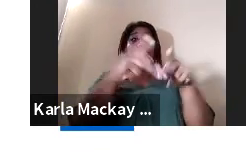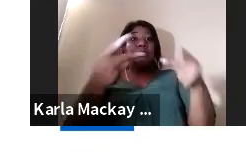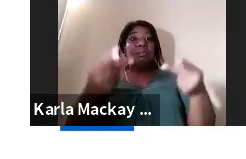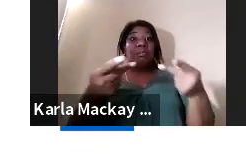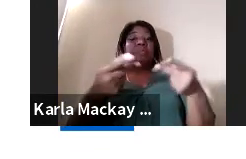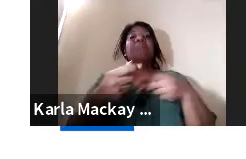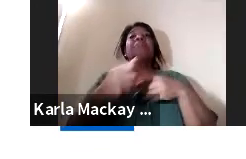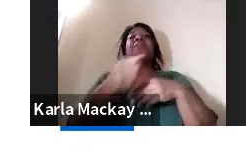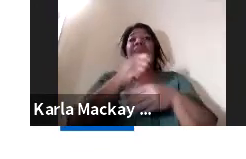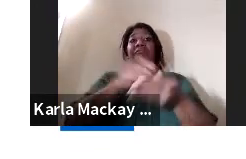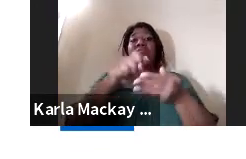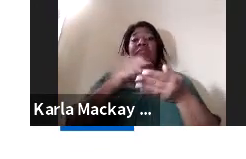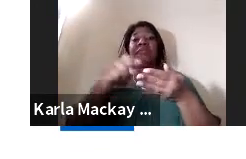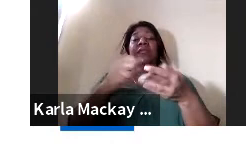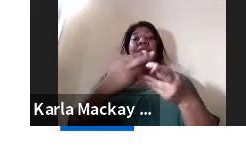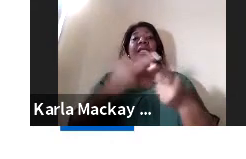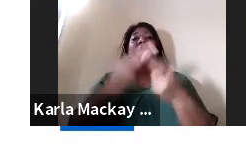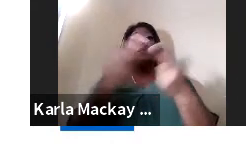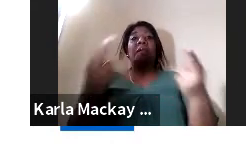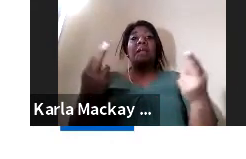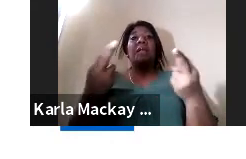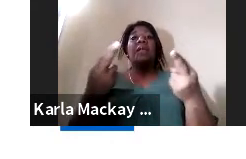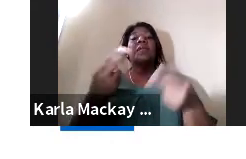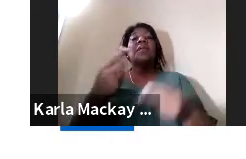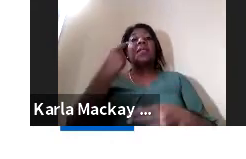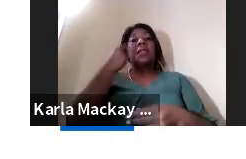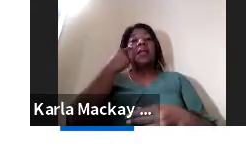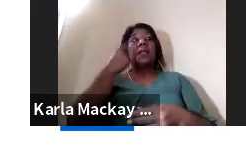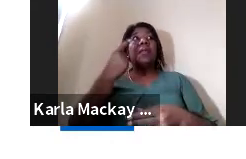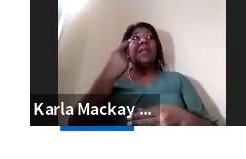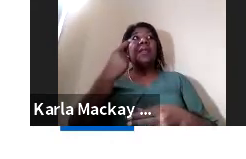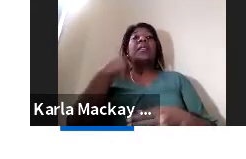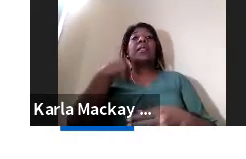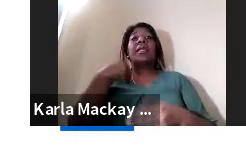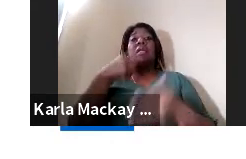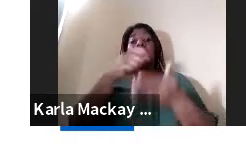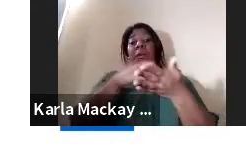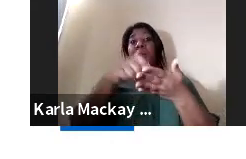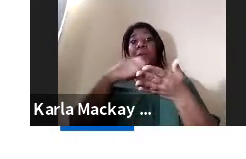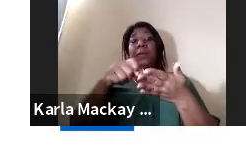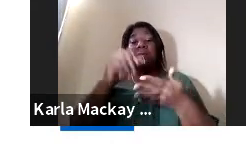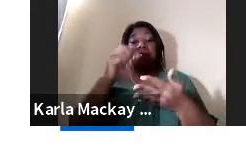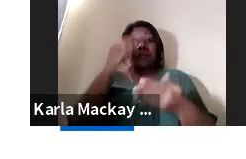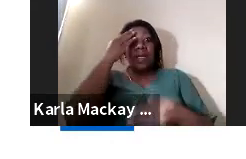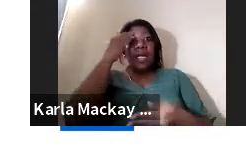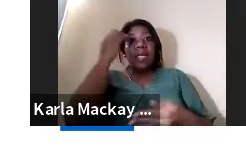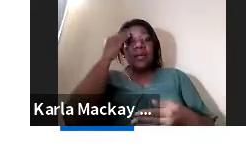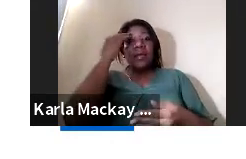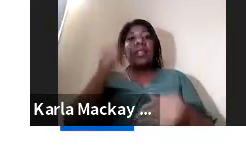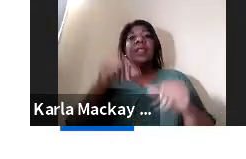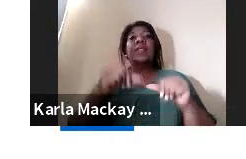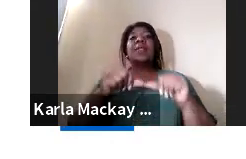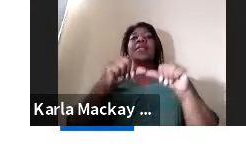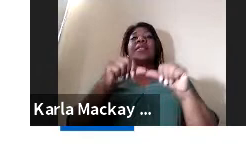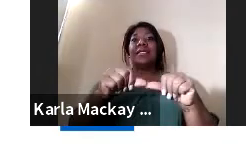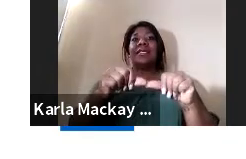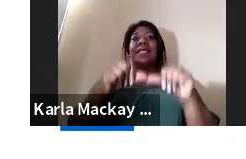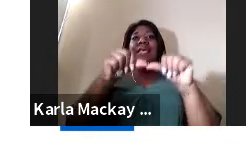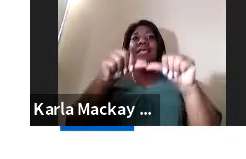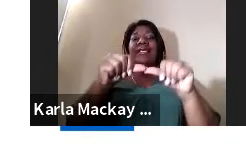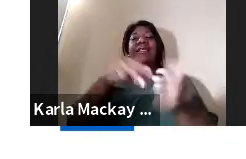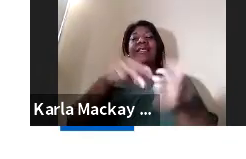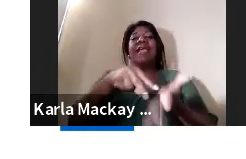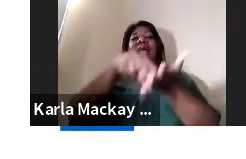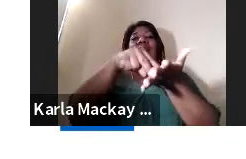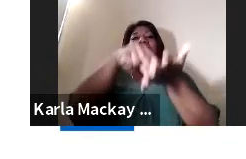experiencia en una revista de divulgación no es indexada pero tiene su primera experiencia y vamos avanzando porque ahora ellos quieren seguir